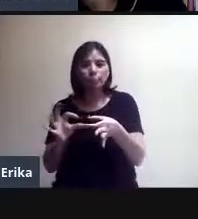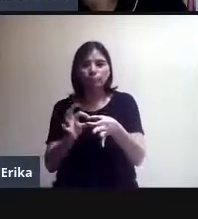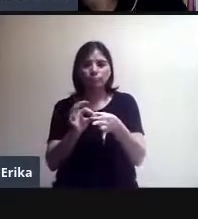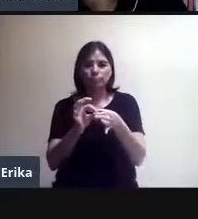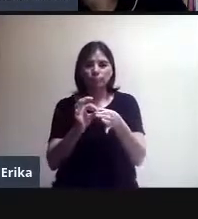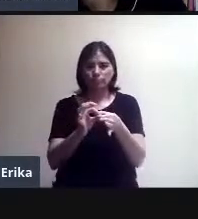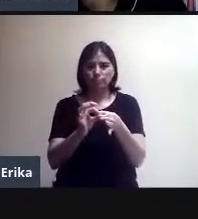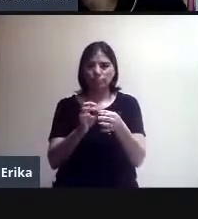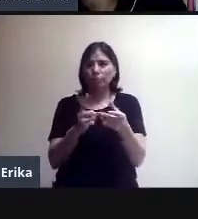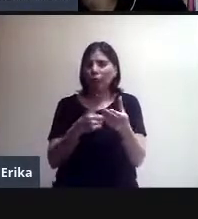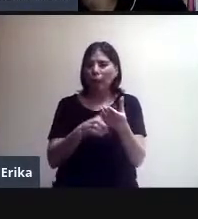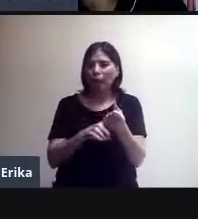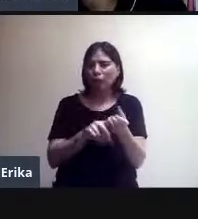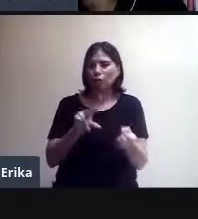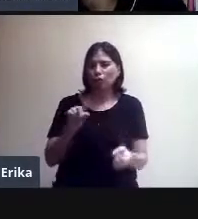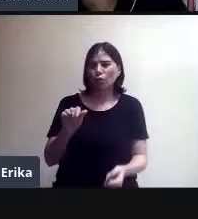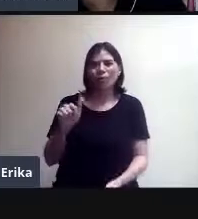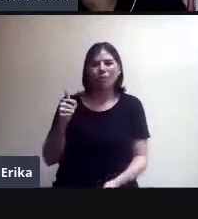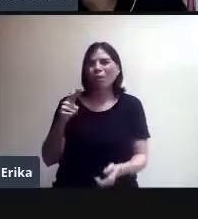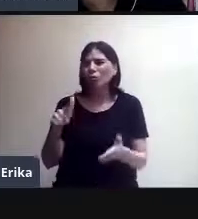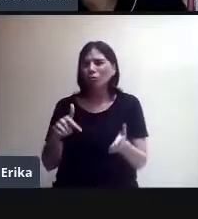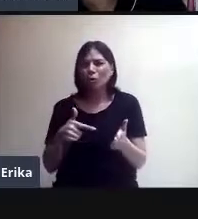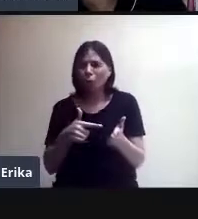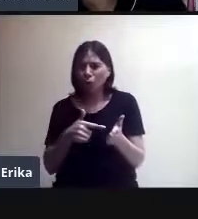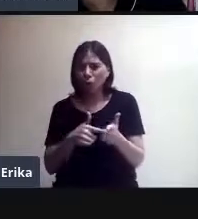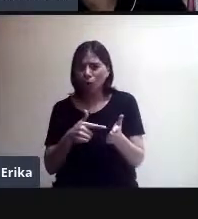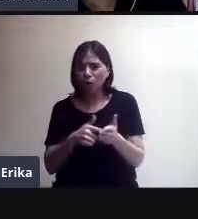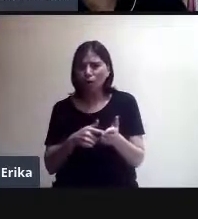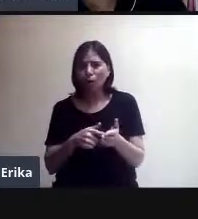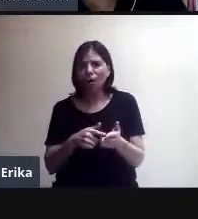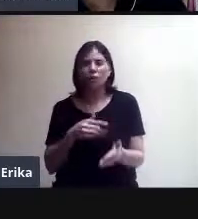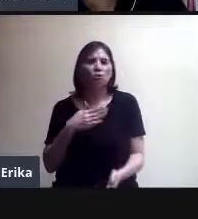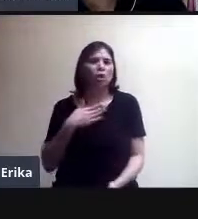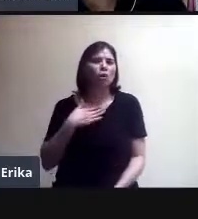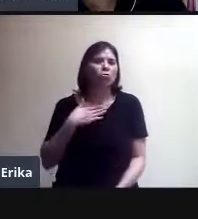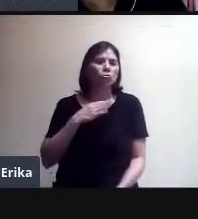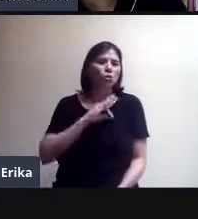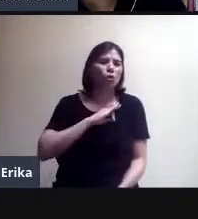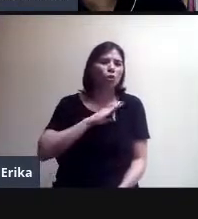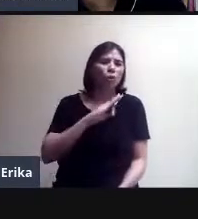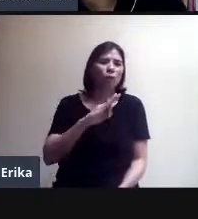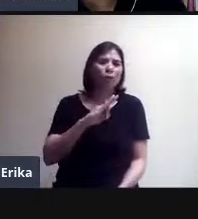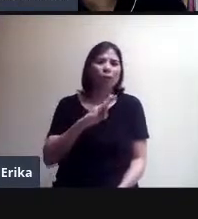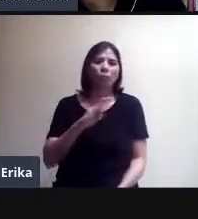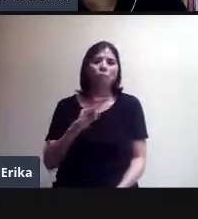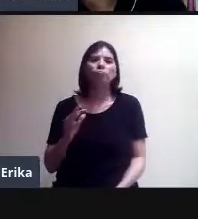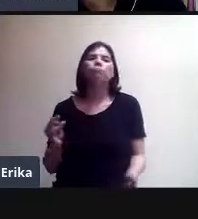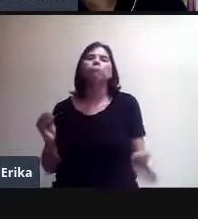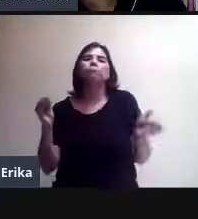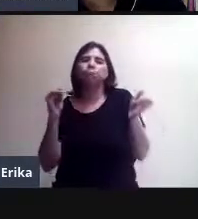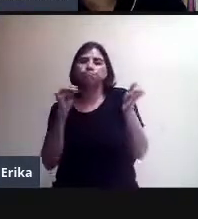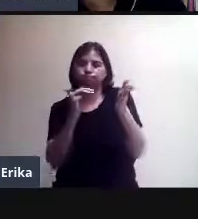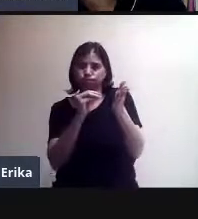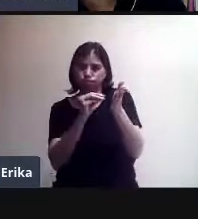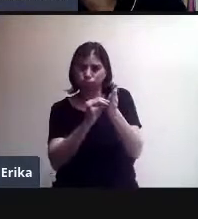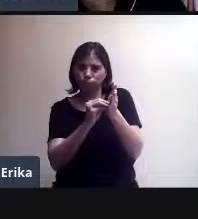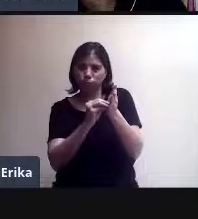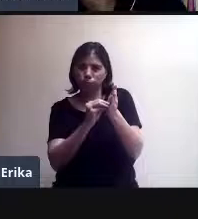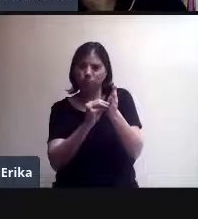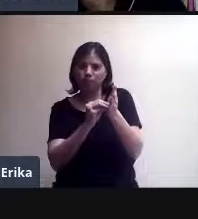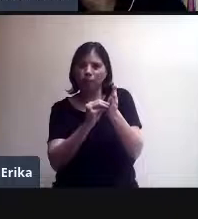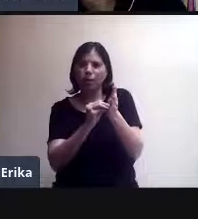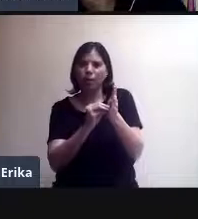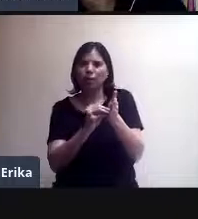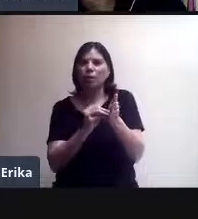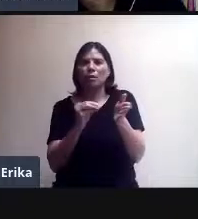el propio de aquí, sino de otro lado, yo aquí puedo pegarlo. Y aquí ya